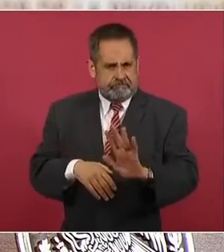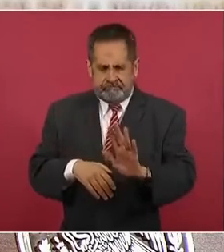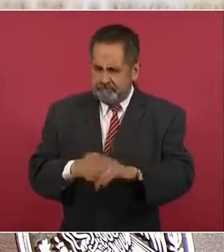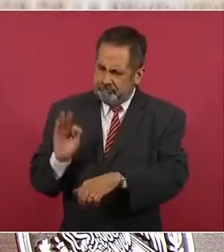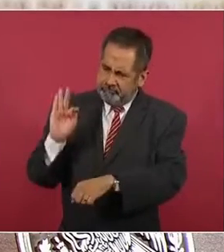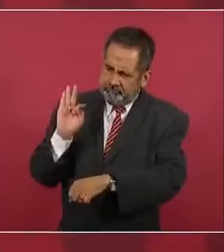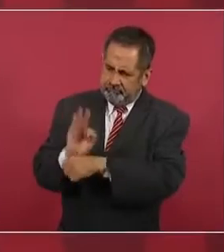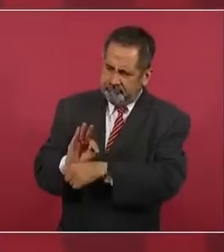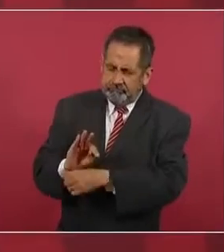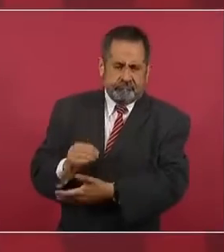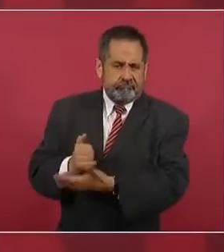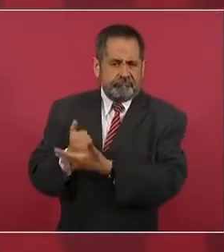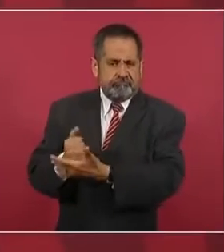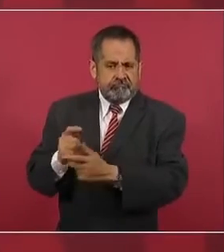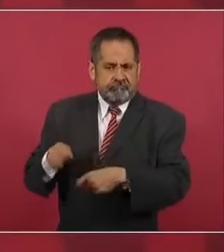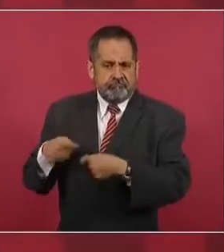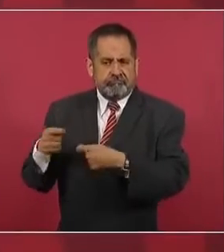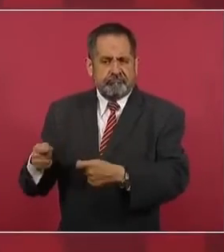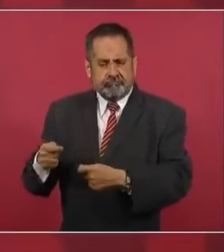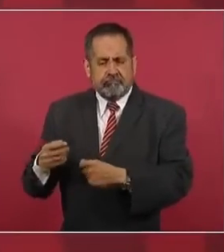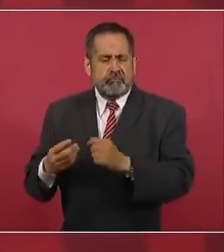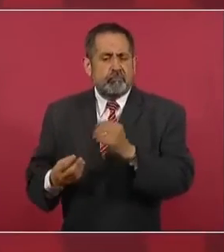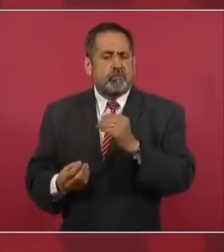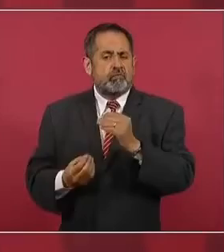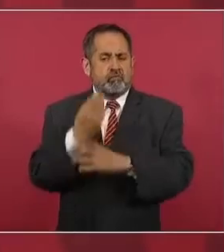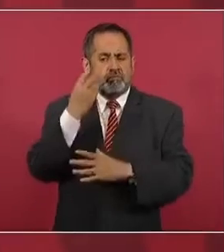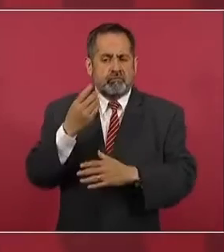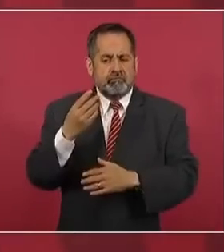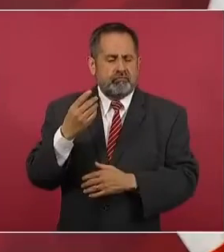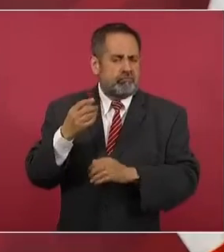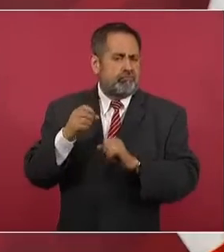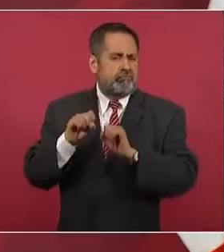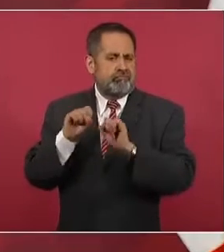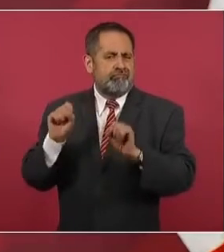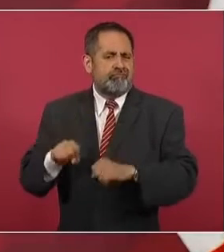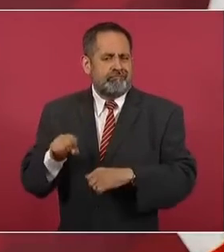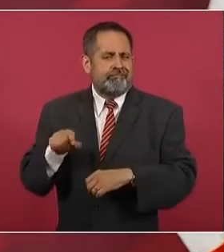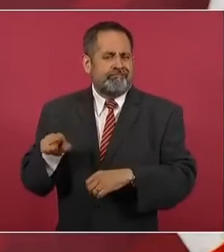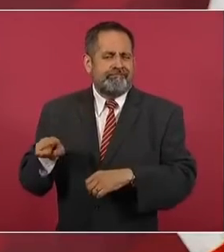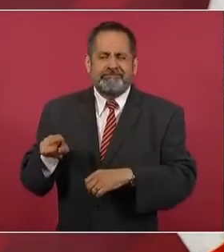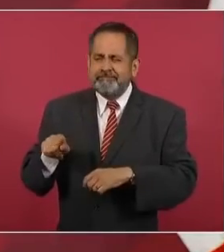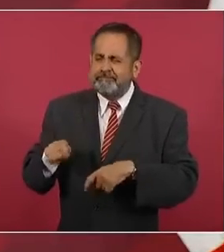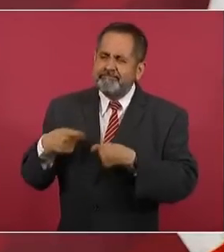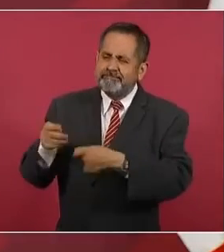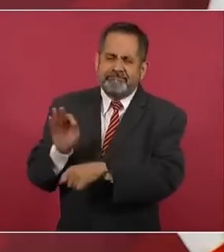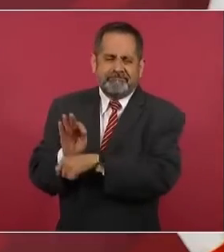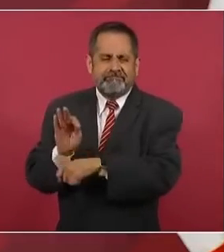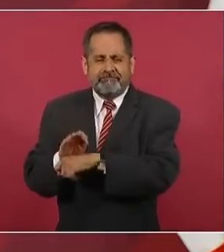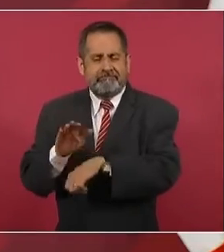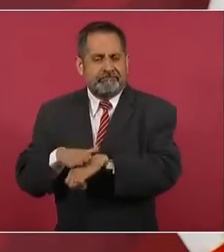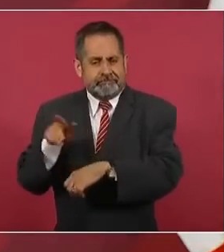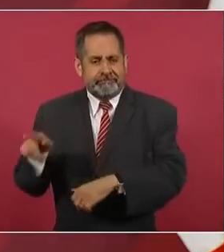con este nuevo sistema. Y